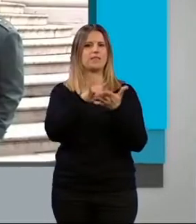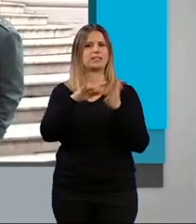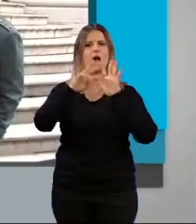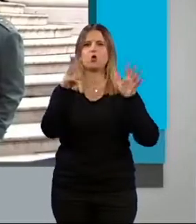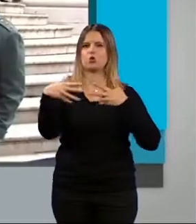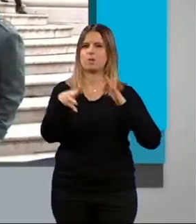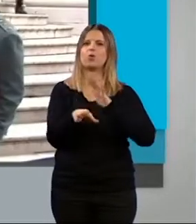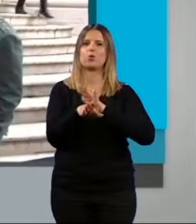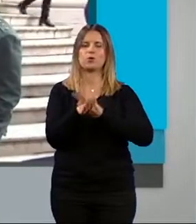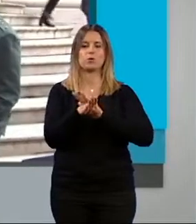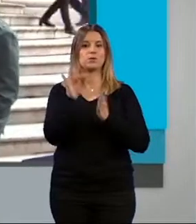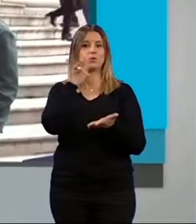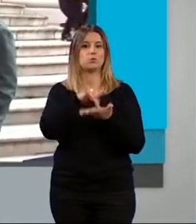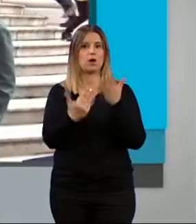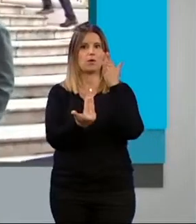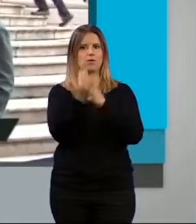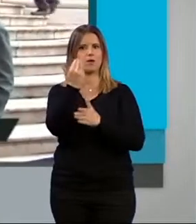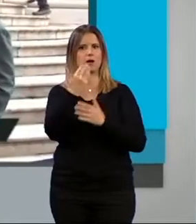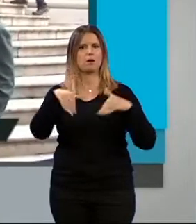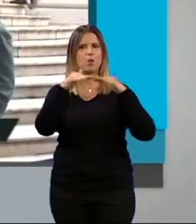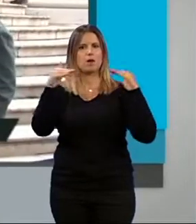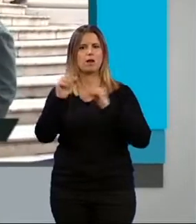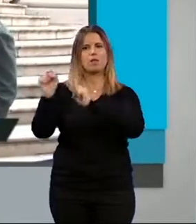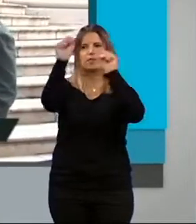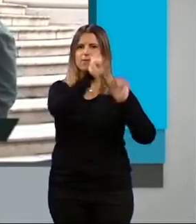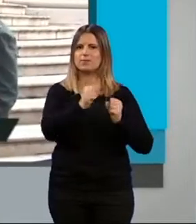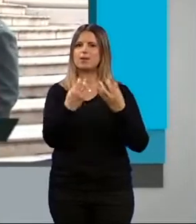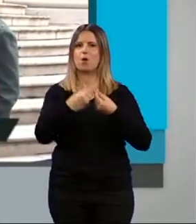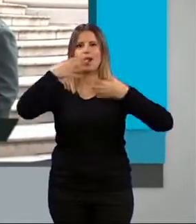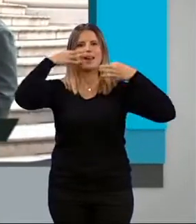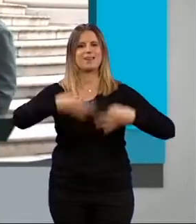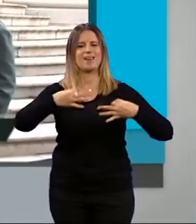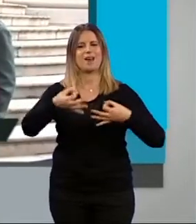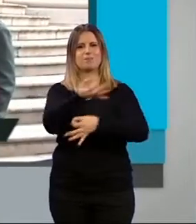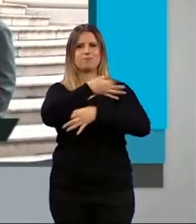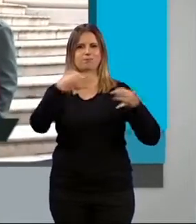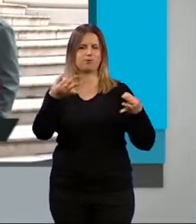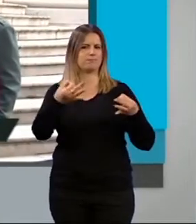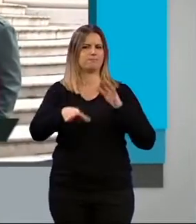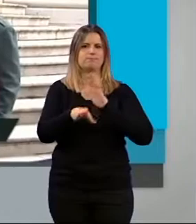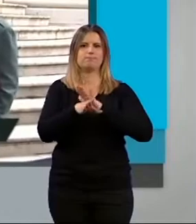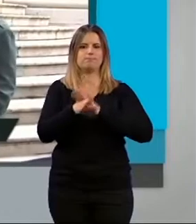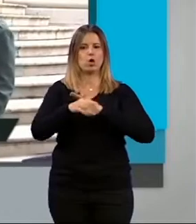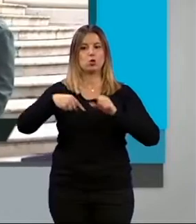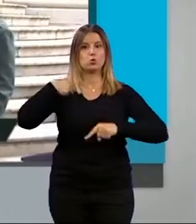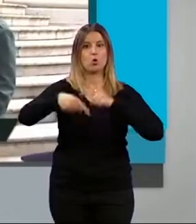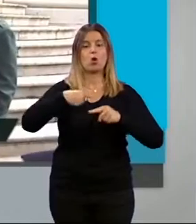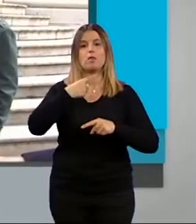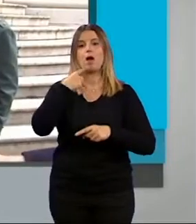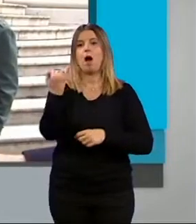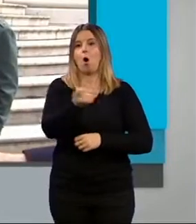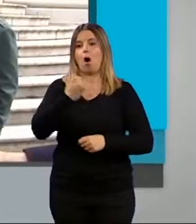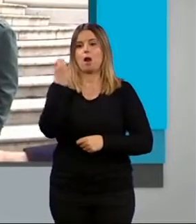Un día de defensa de la igualdad, una igualdad que tiene que ser real y efectiva cotidianamente y que ojalá no tuviéramos que estarla